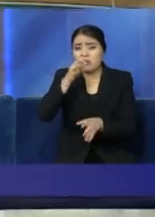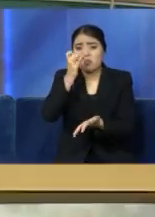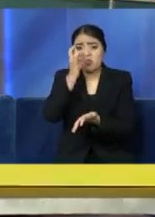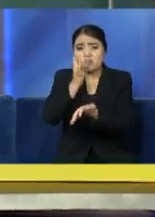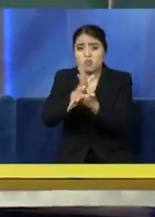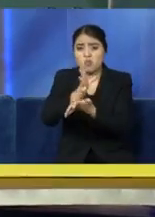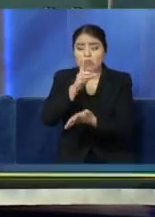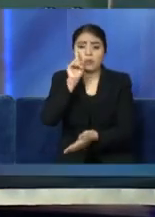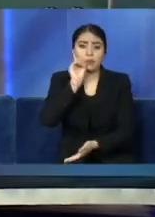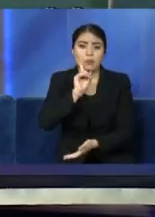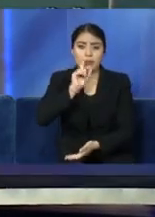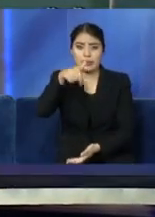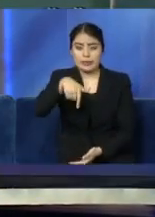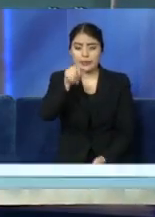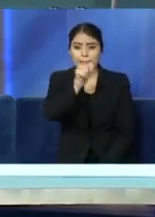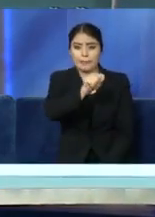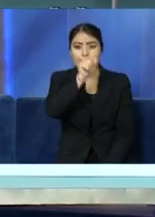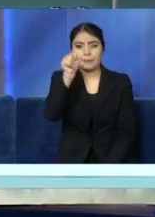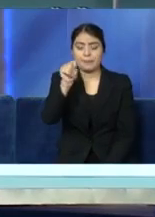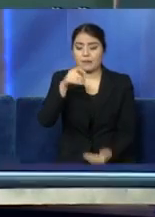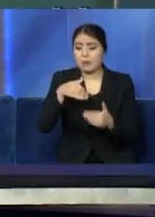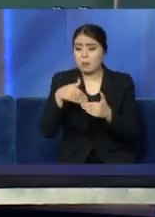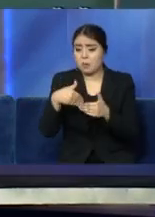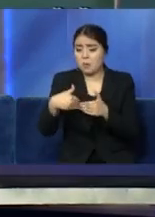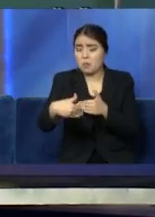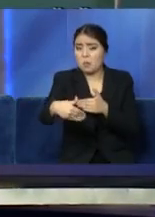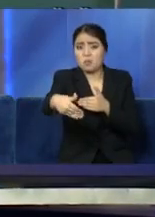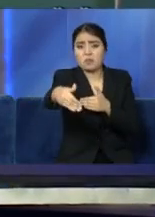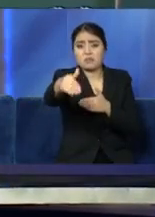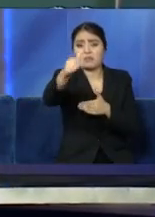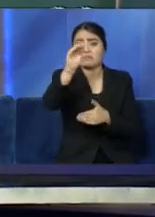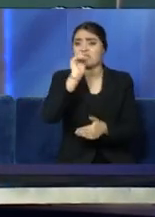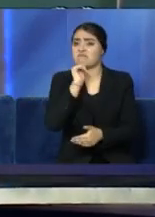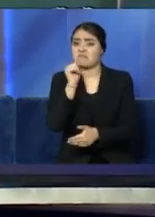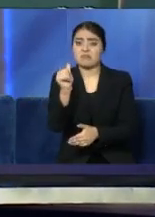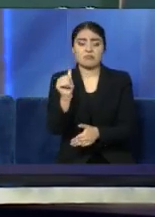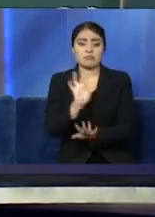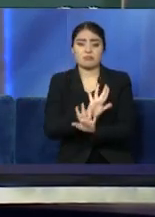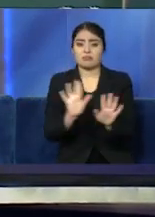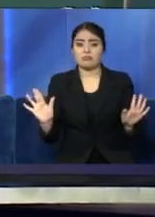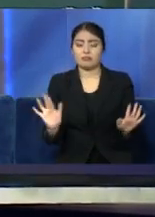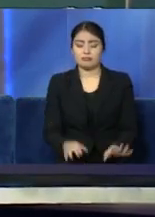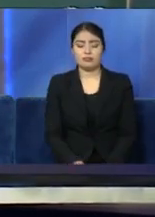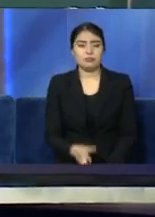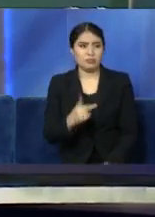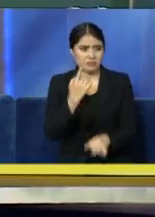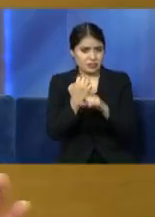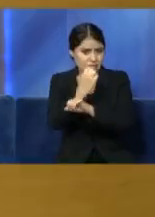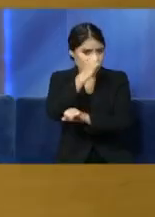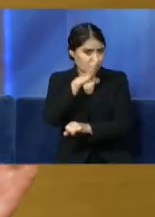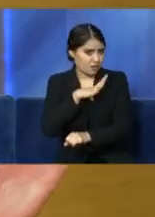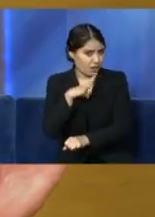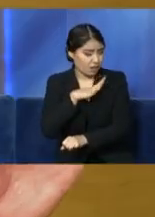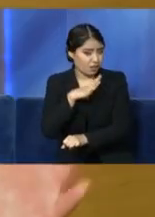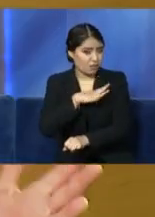presentado en Torreón. De ahí en adelante tenemos ya no casos. Pero en el Estado hay casos,